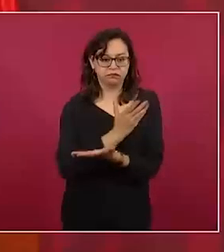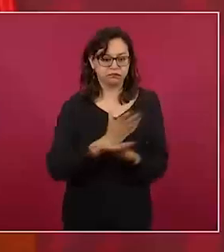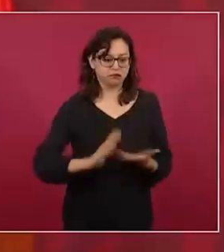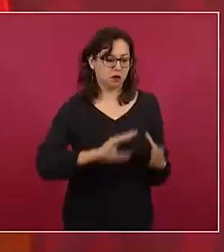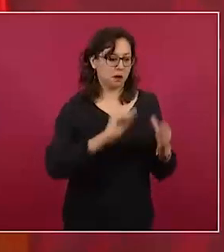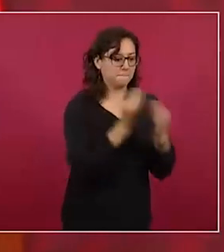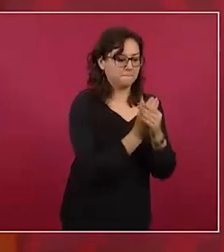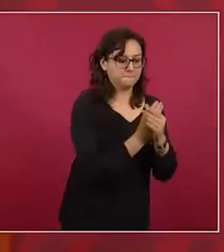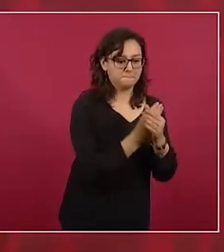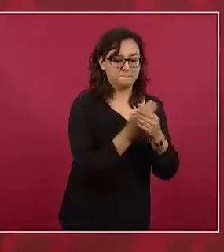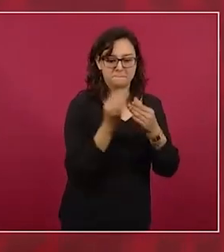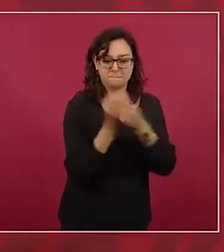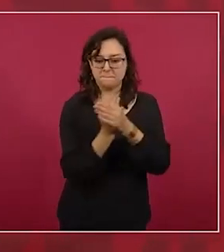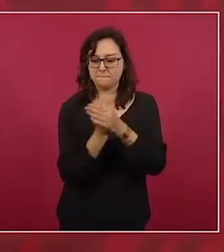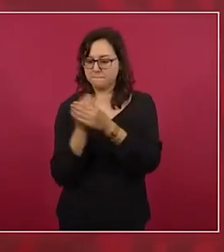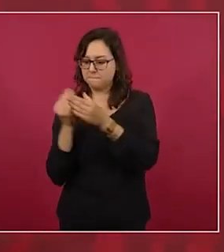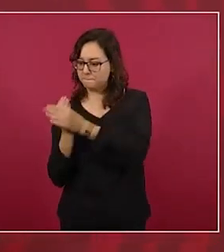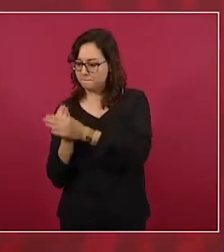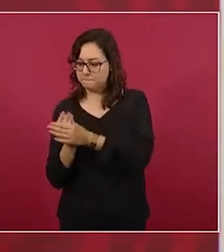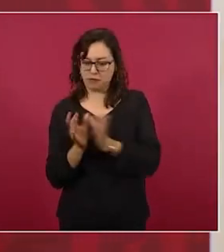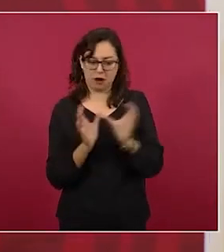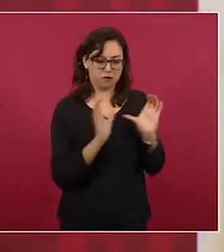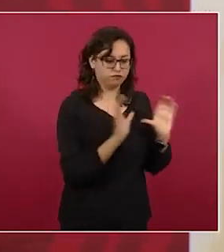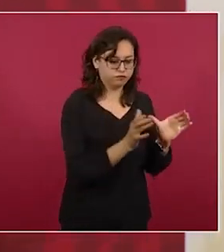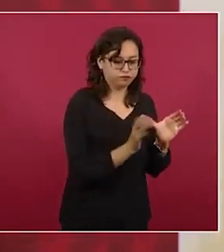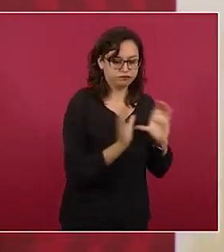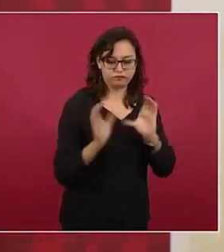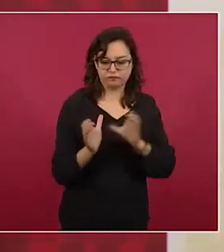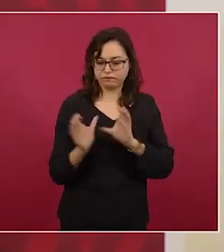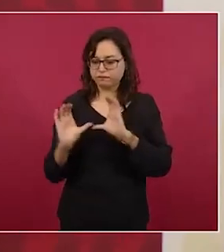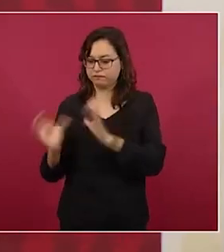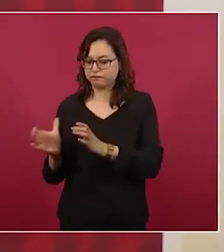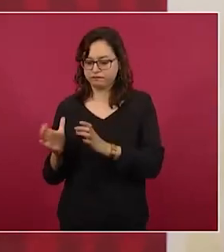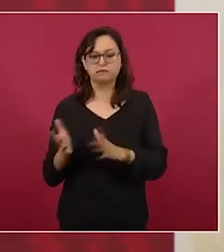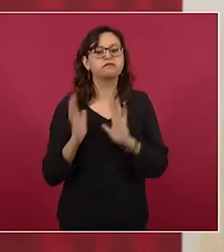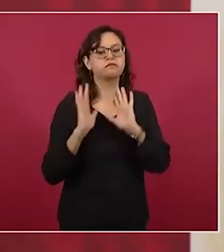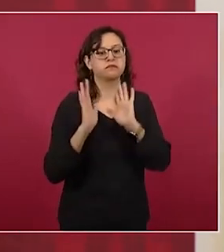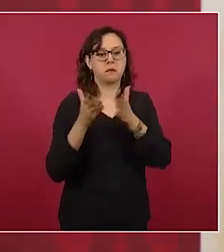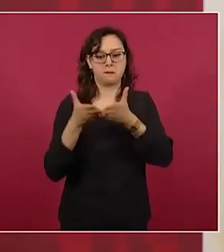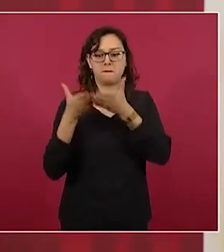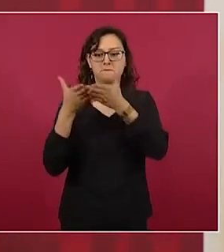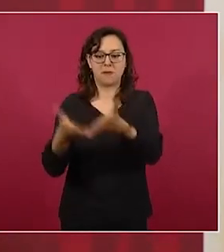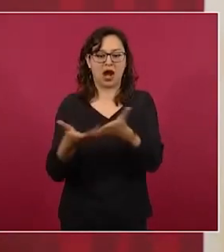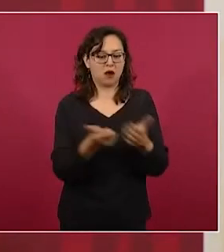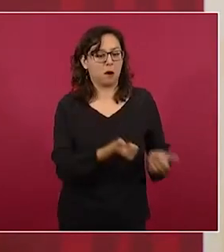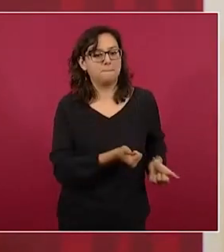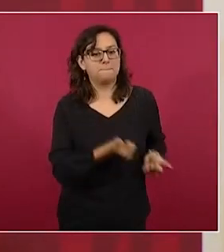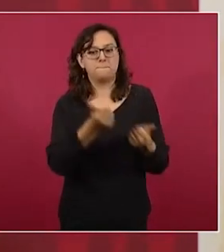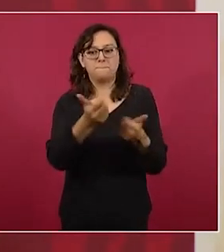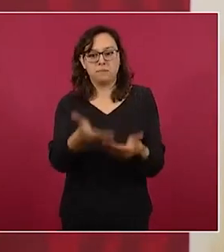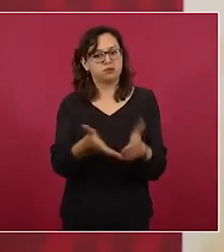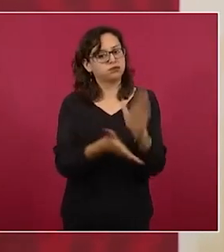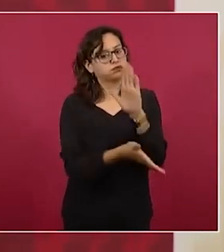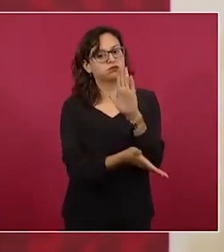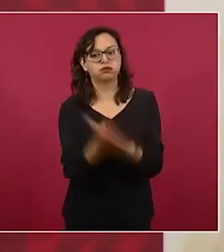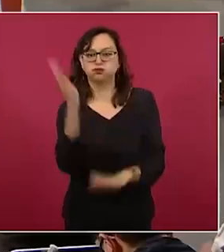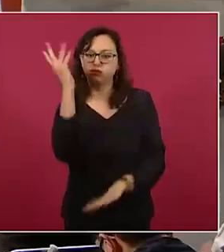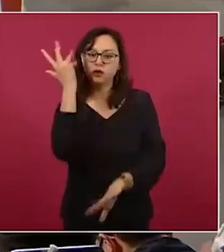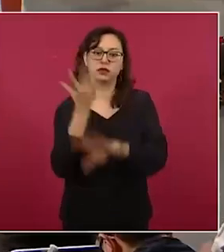suben aquí al barco y el barco.